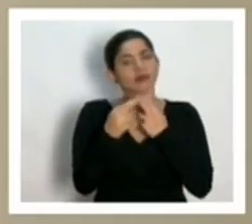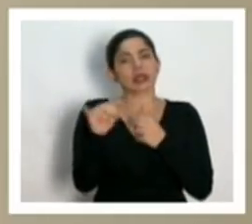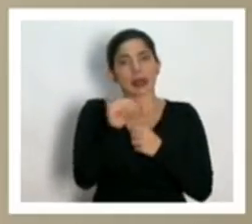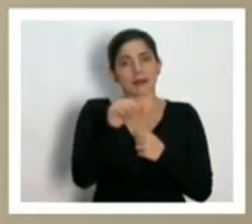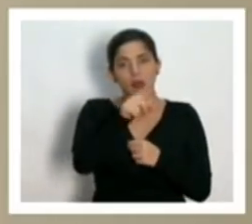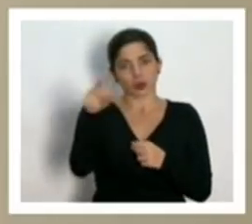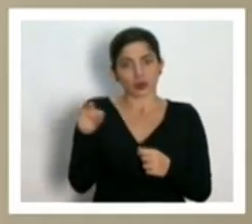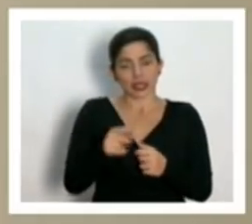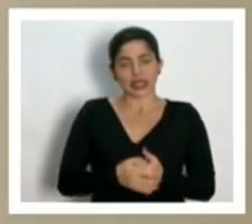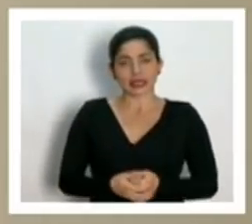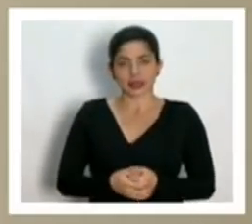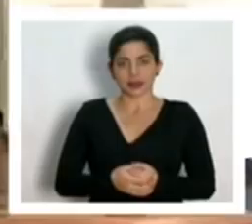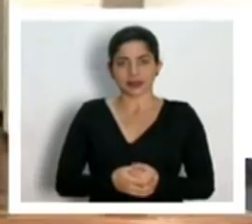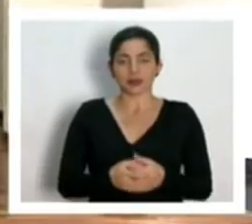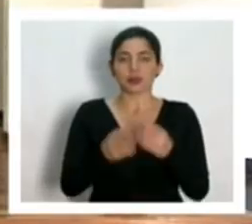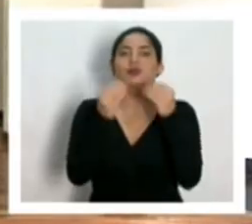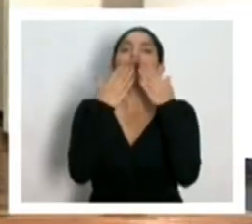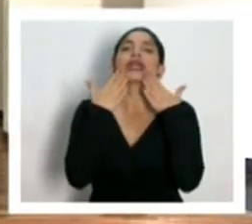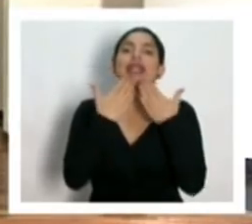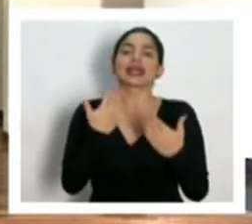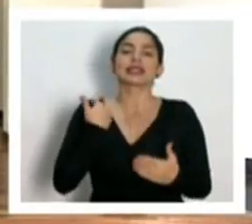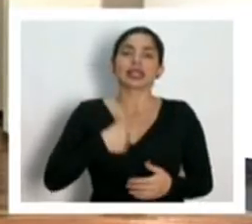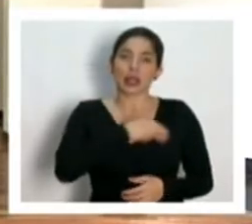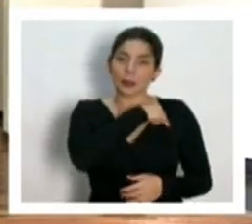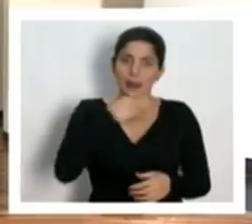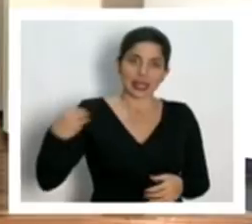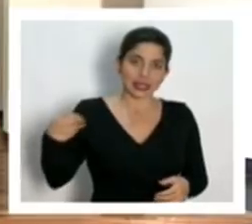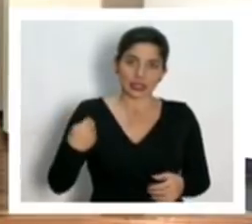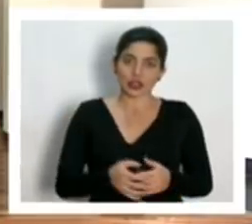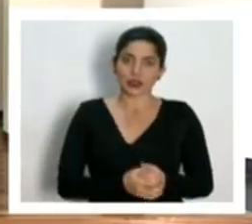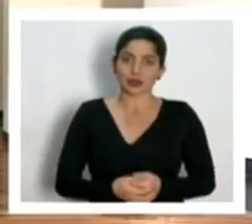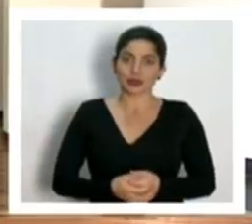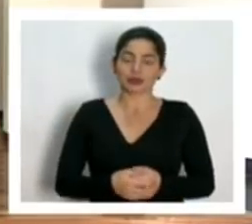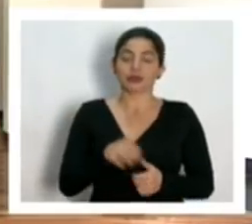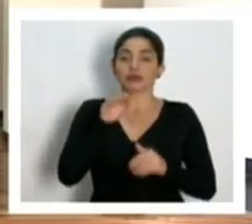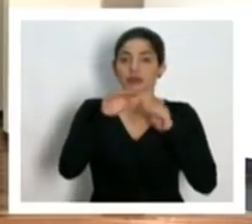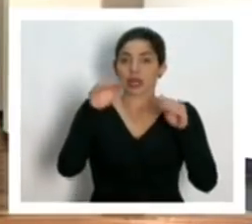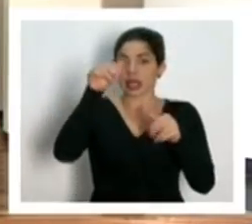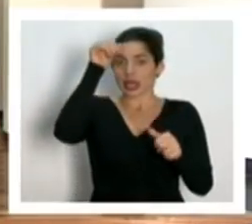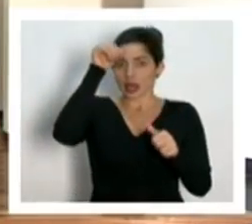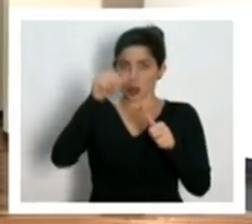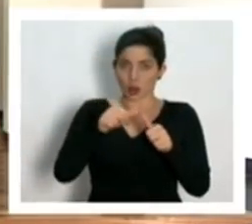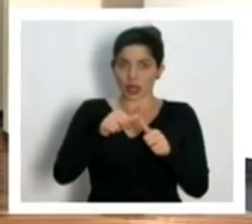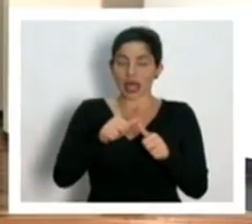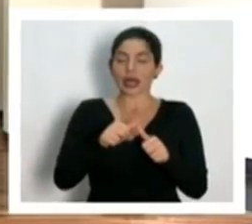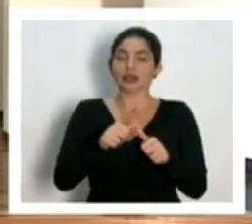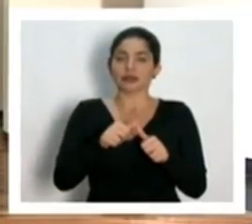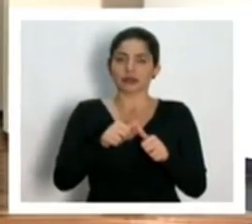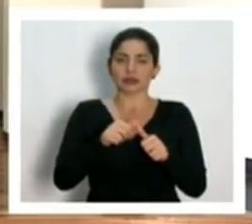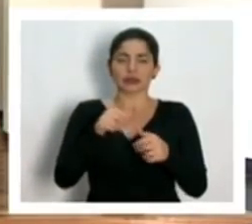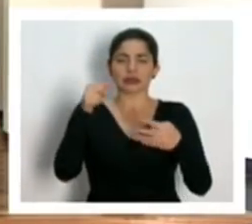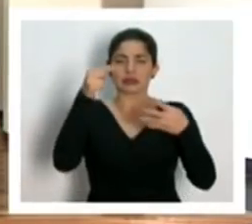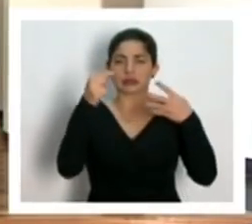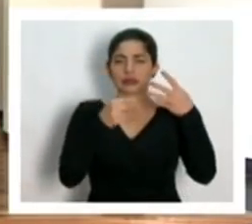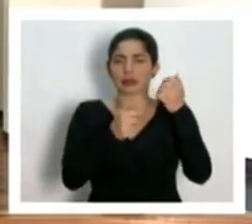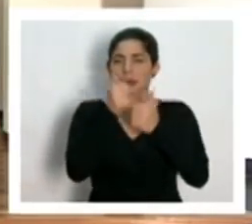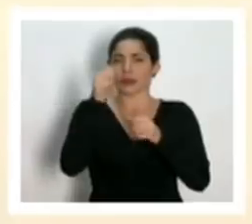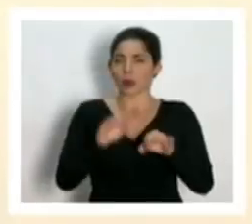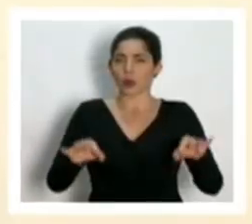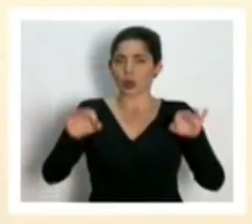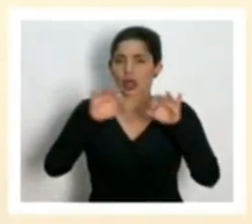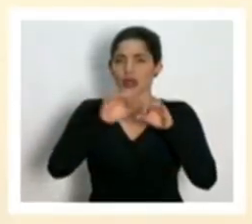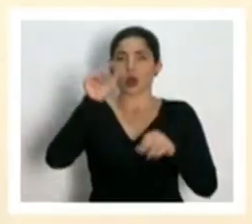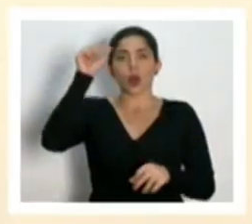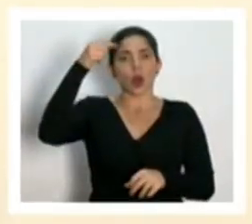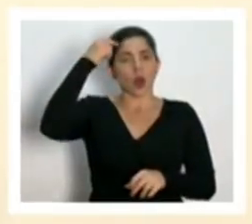ustedes muchas gracias señor ministro recordarles los mensajes claves el